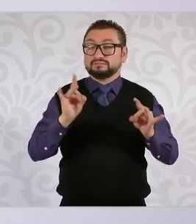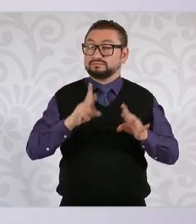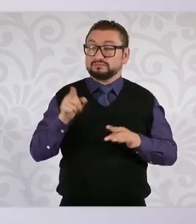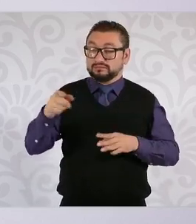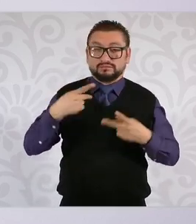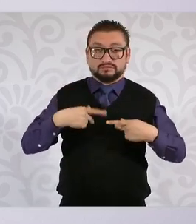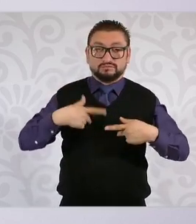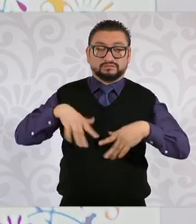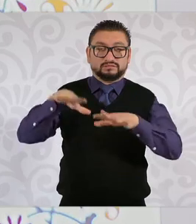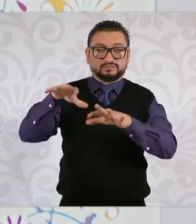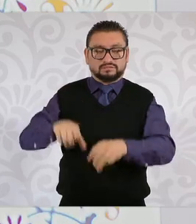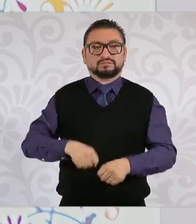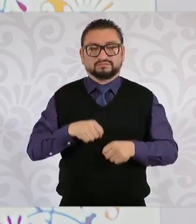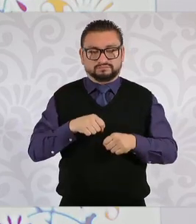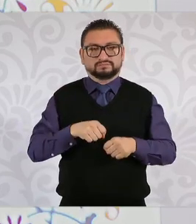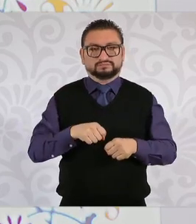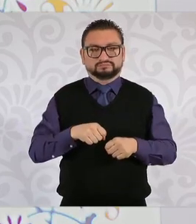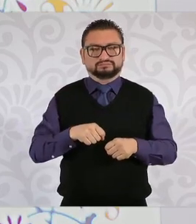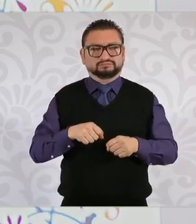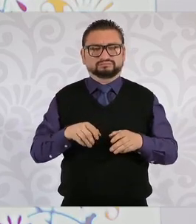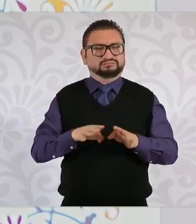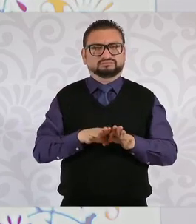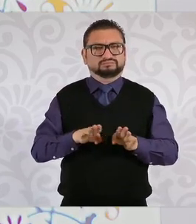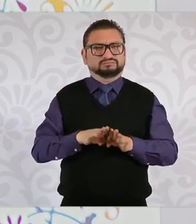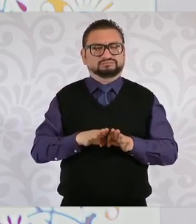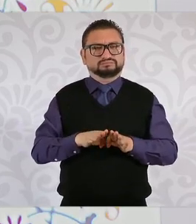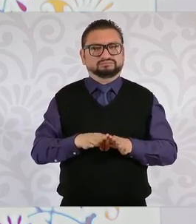que no es una detención que venga